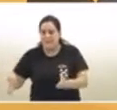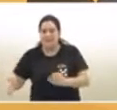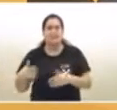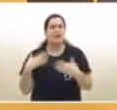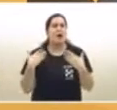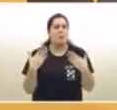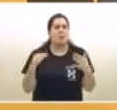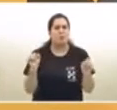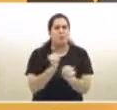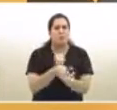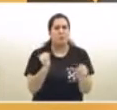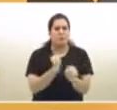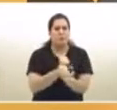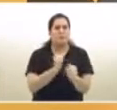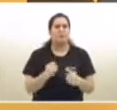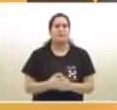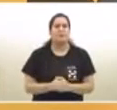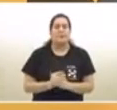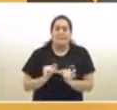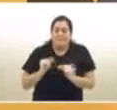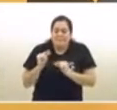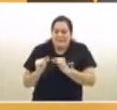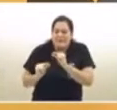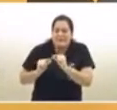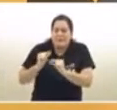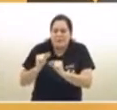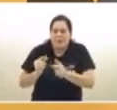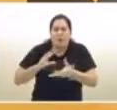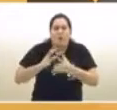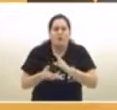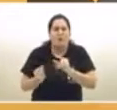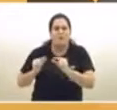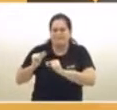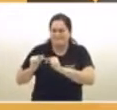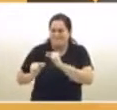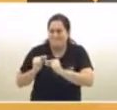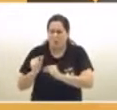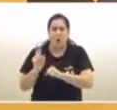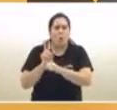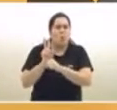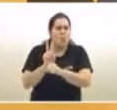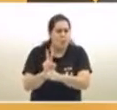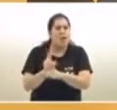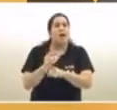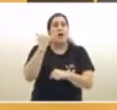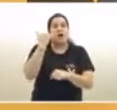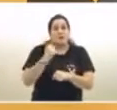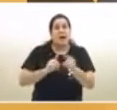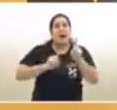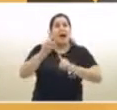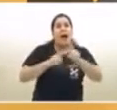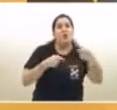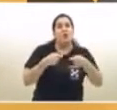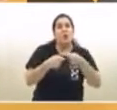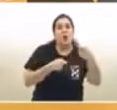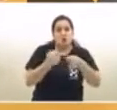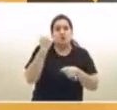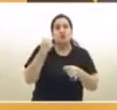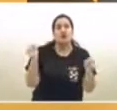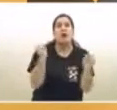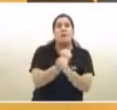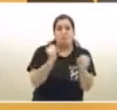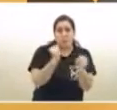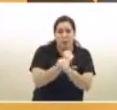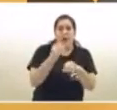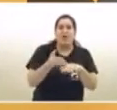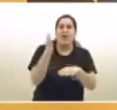Empezamos en forma muy gradual y cuidada con aquellos locales que ya tenían aprobado el tener mesas en la calle antes de la